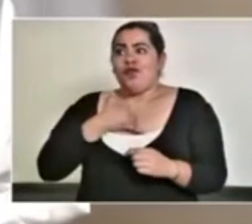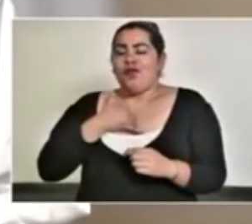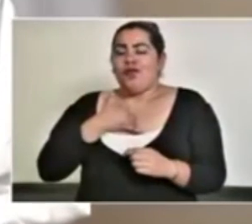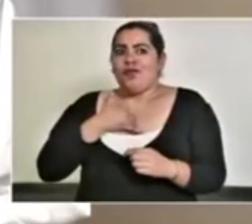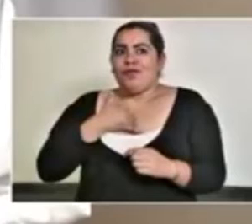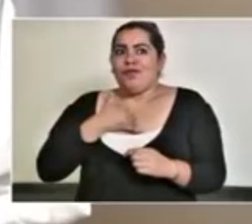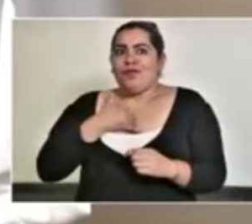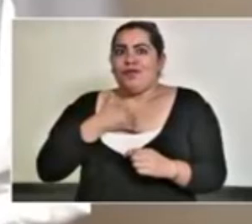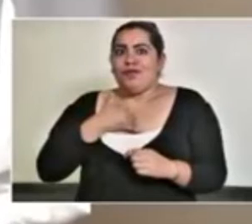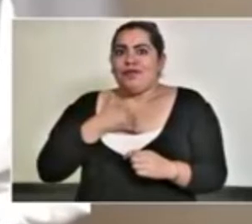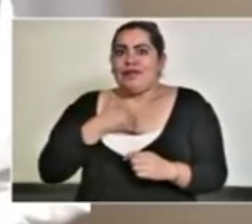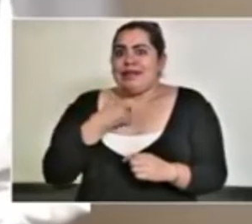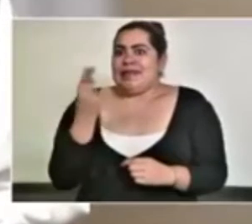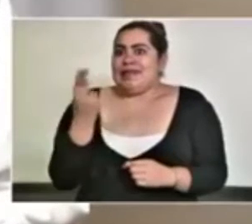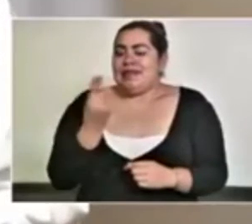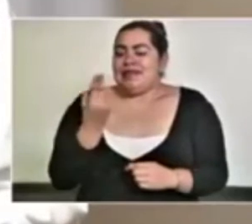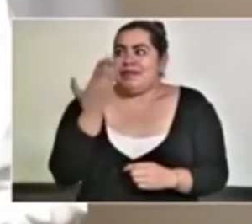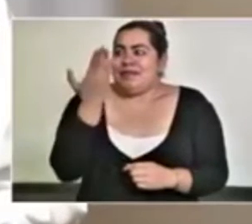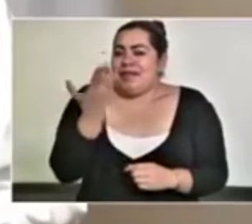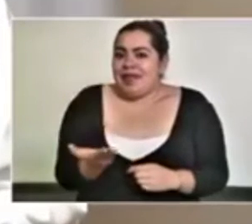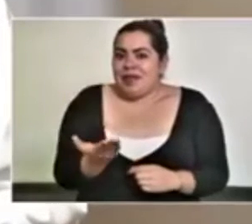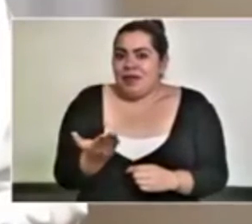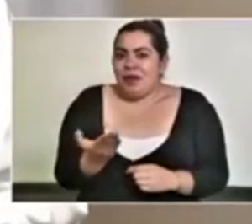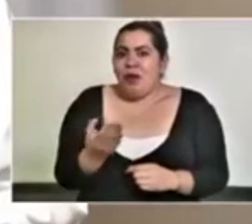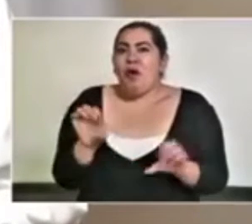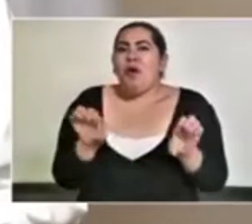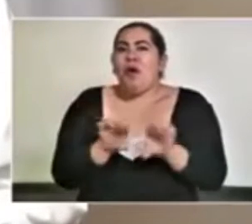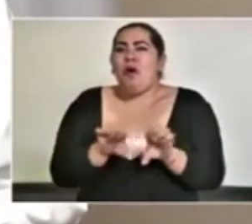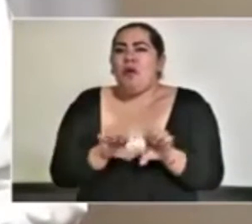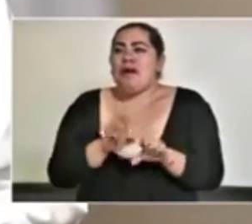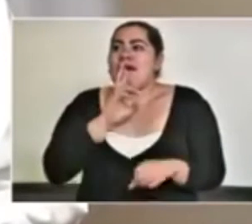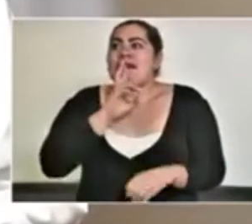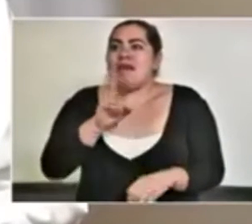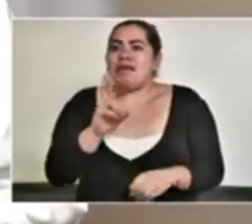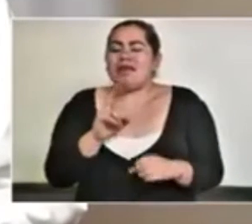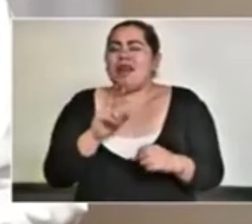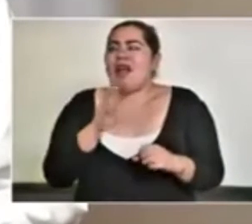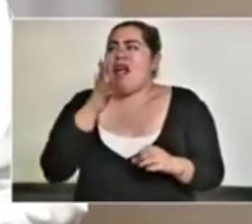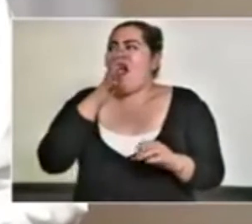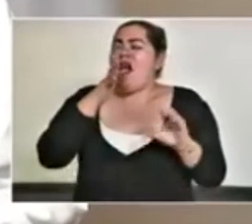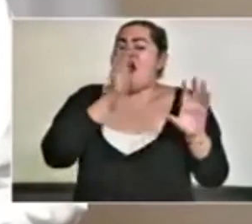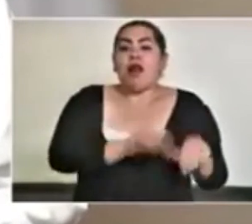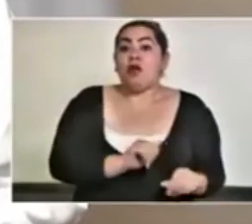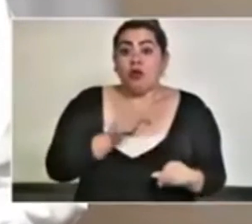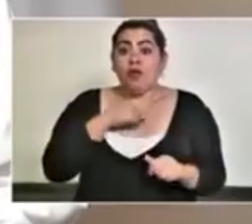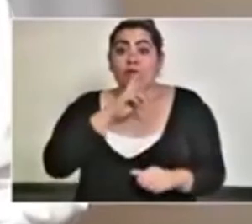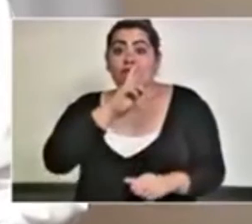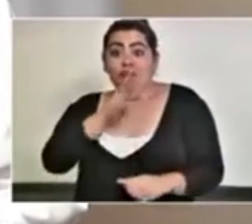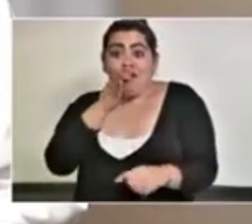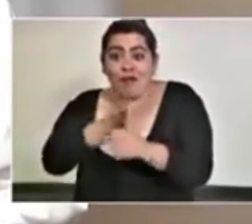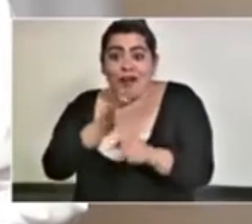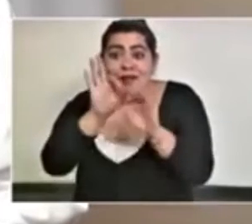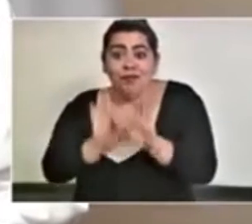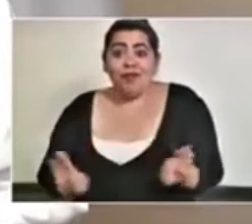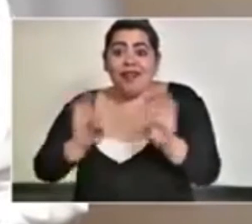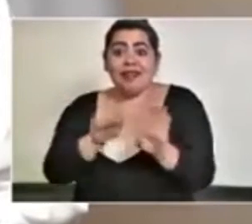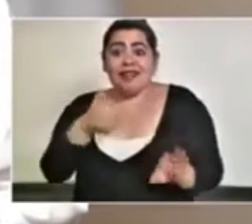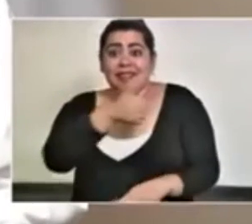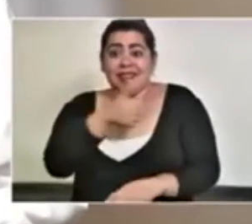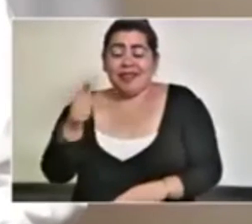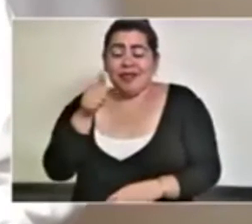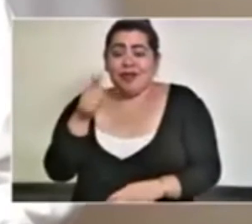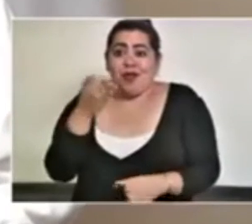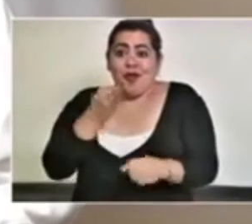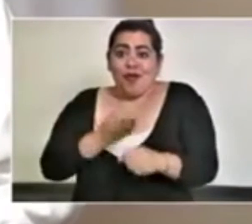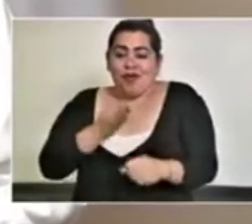queriendo crear una respuesta evasiva, no, porque este dato de 600